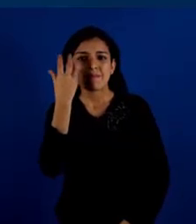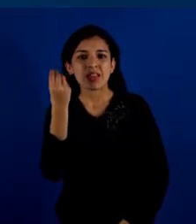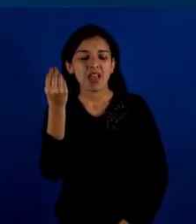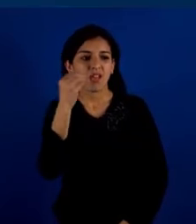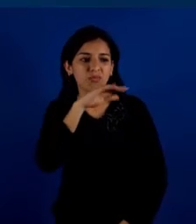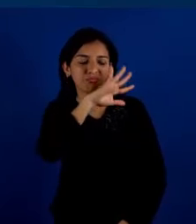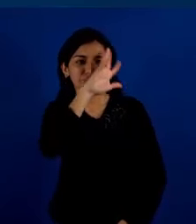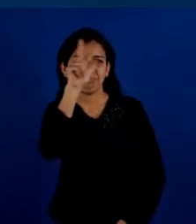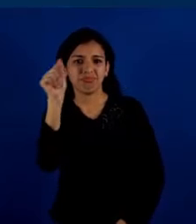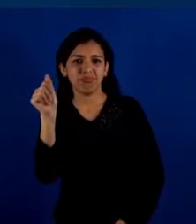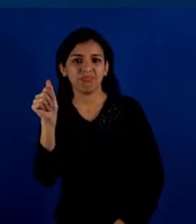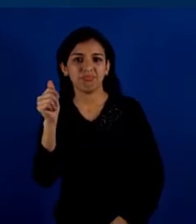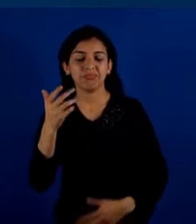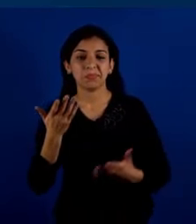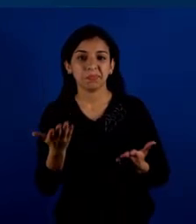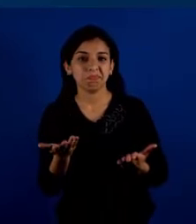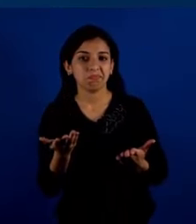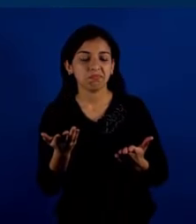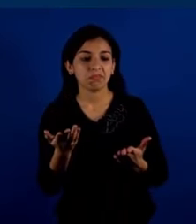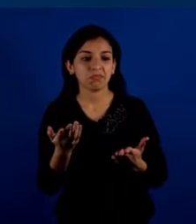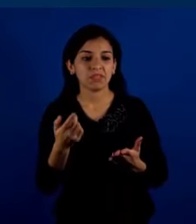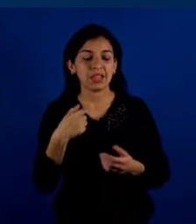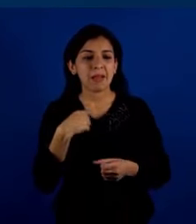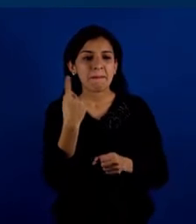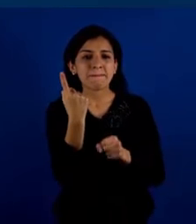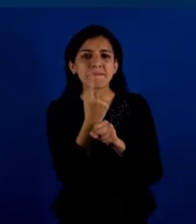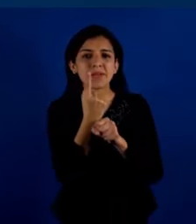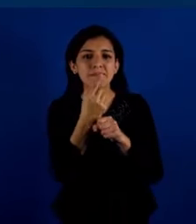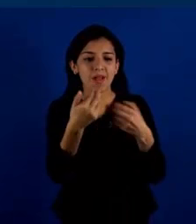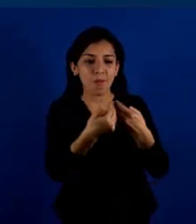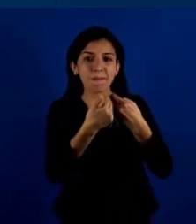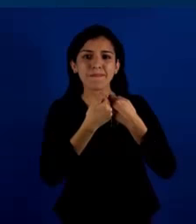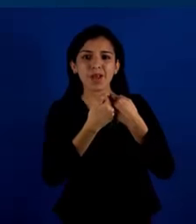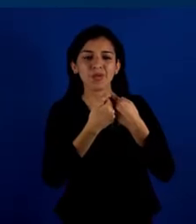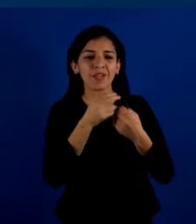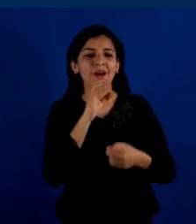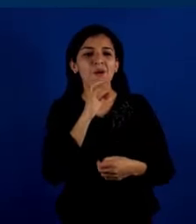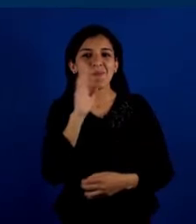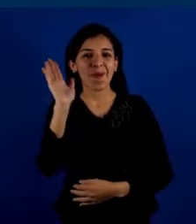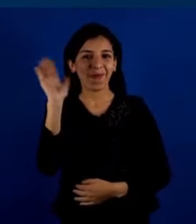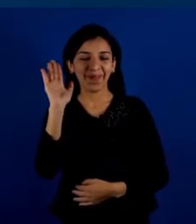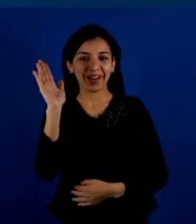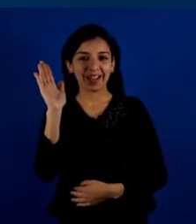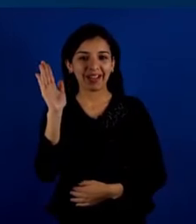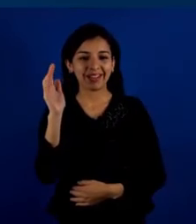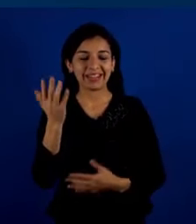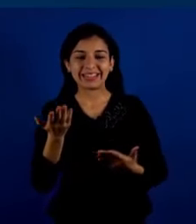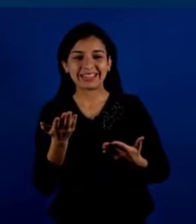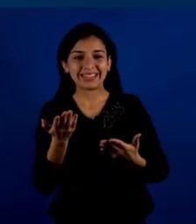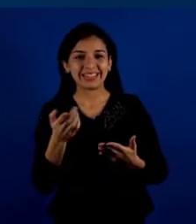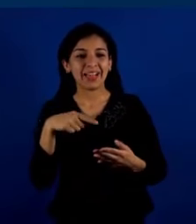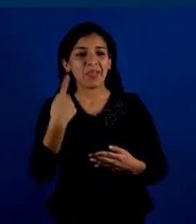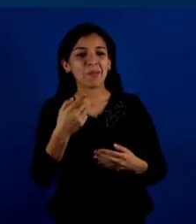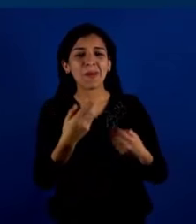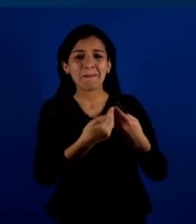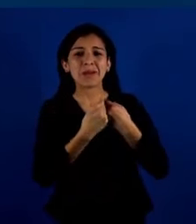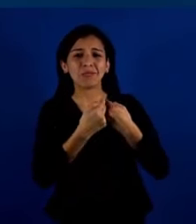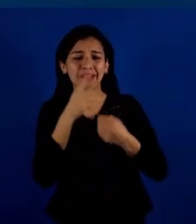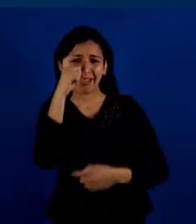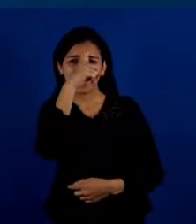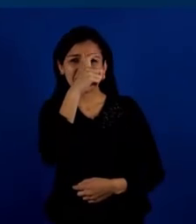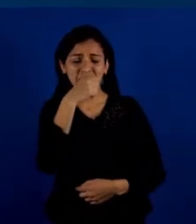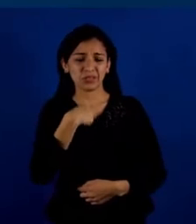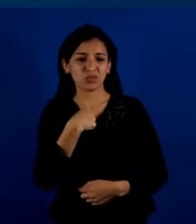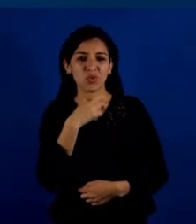lo que no conoce. Así que los primeros que, aparte de lo típico, como se dice, hola, es